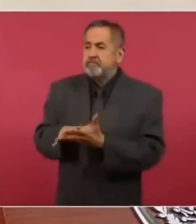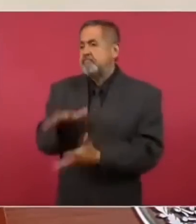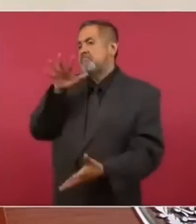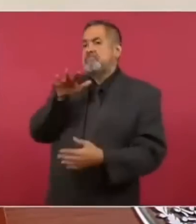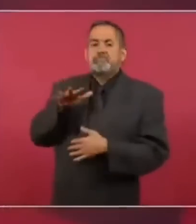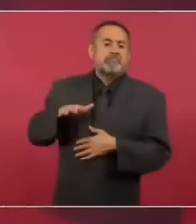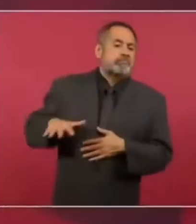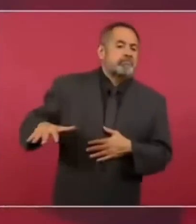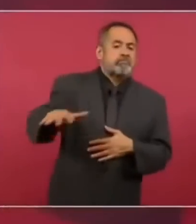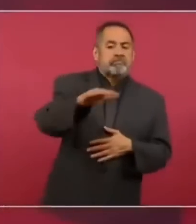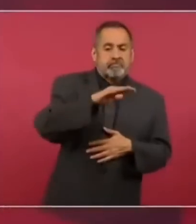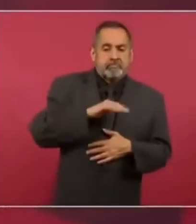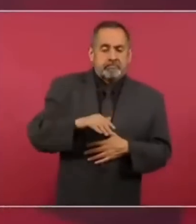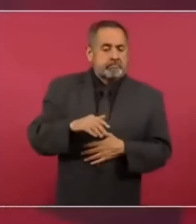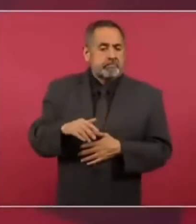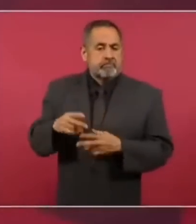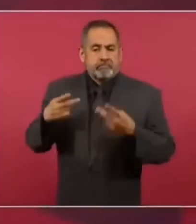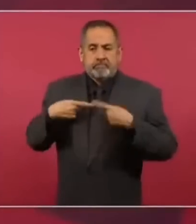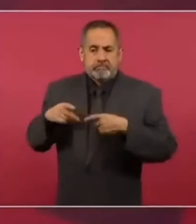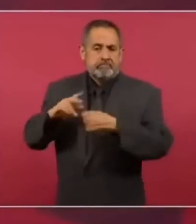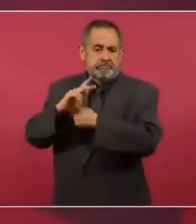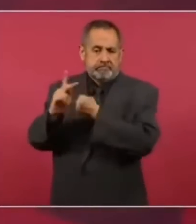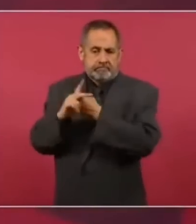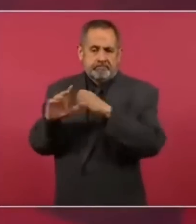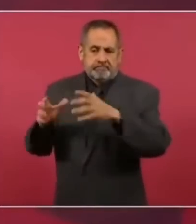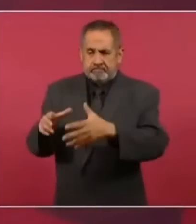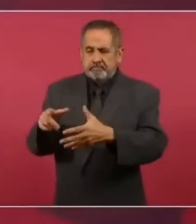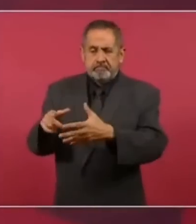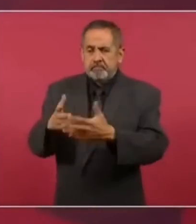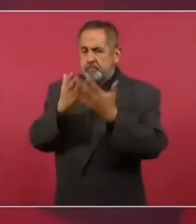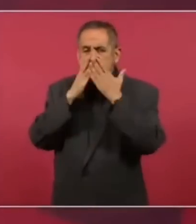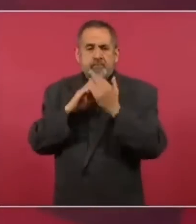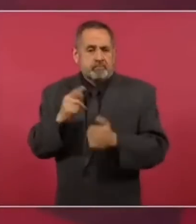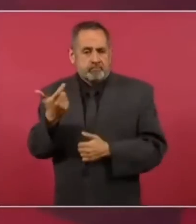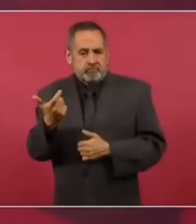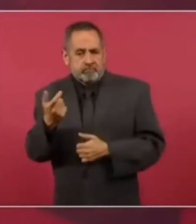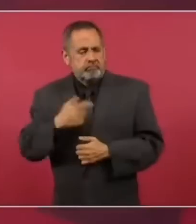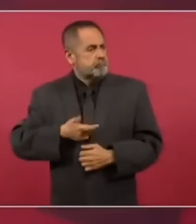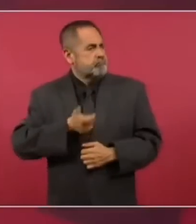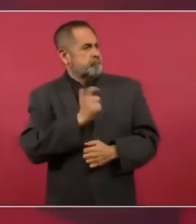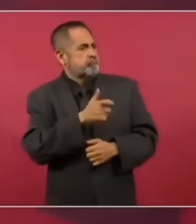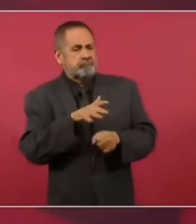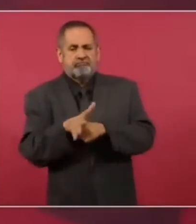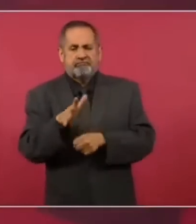de nuestros pueblos no tienen ingresos, no tienen